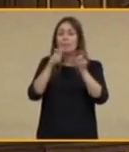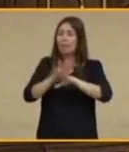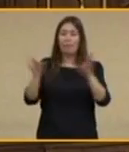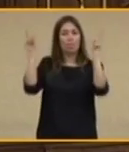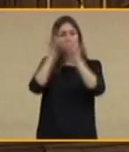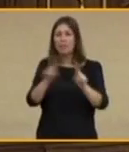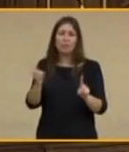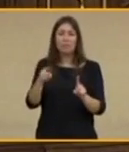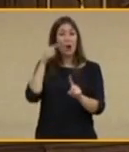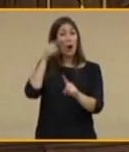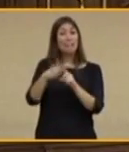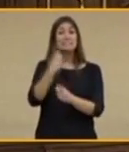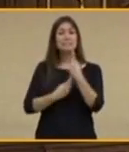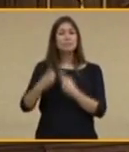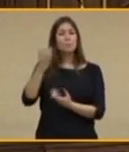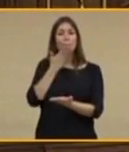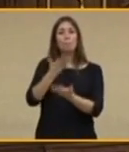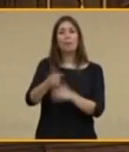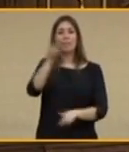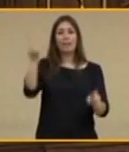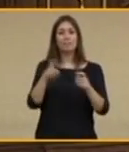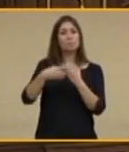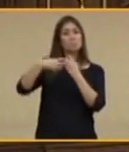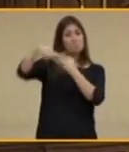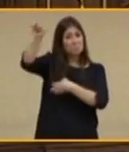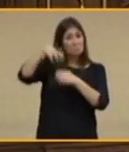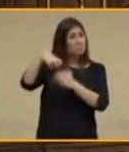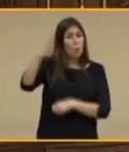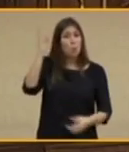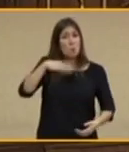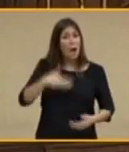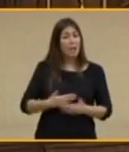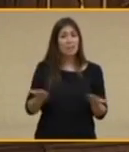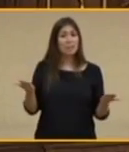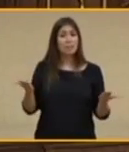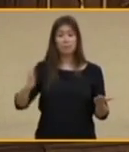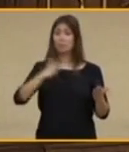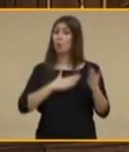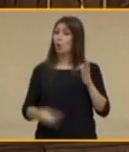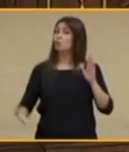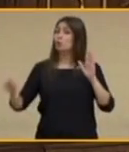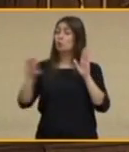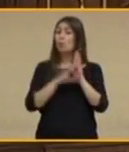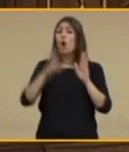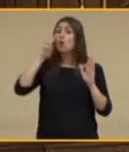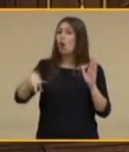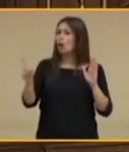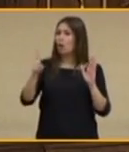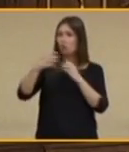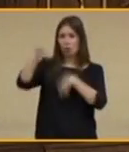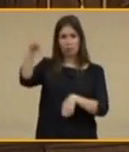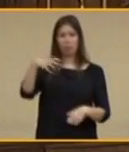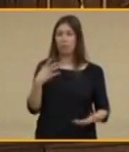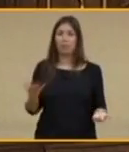es proclamar una soberanía que no existe porque nuestra Constitución no la reconoce. Como todos ustedes